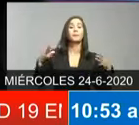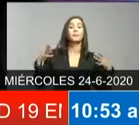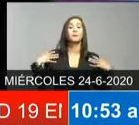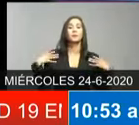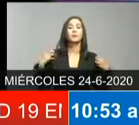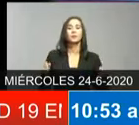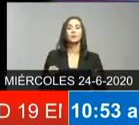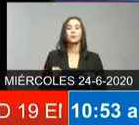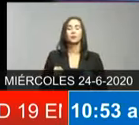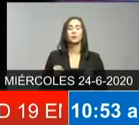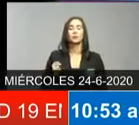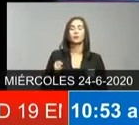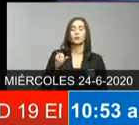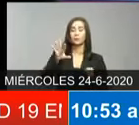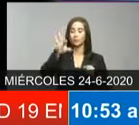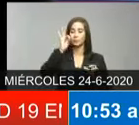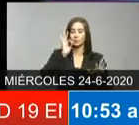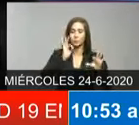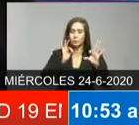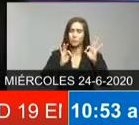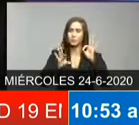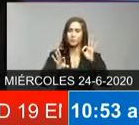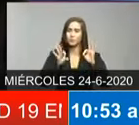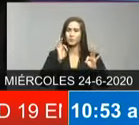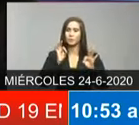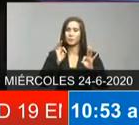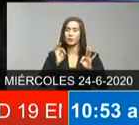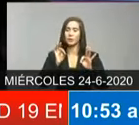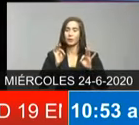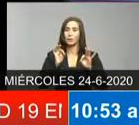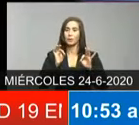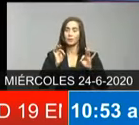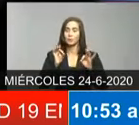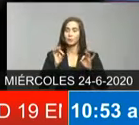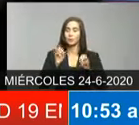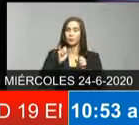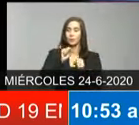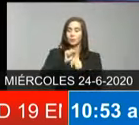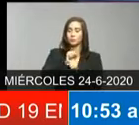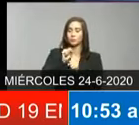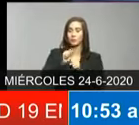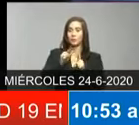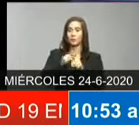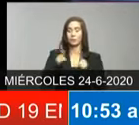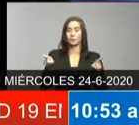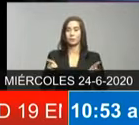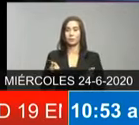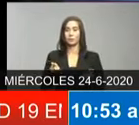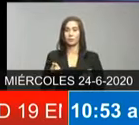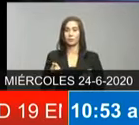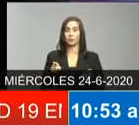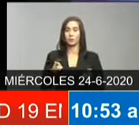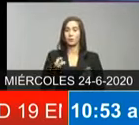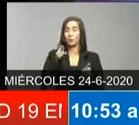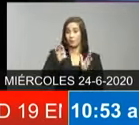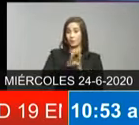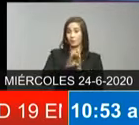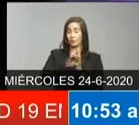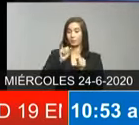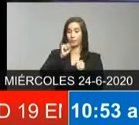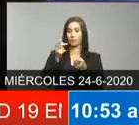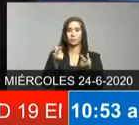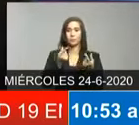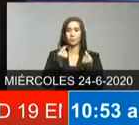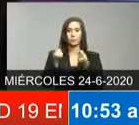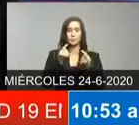identificado acciones particulares que dieran resultado en la provincia de Duarte para controlar el